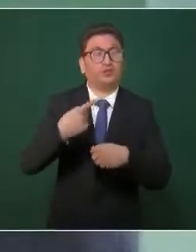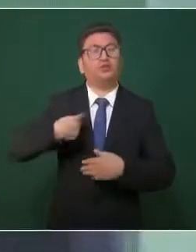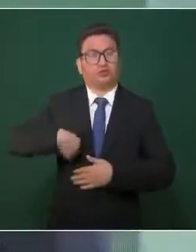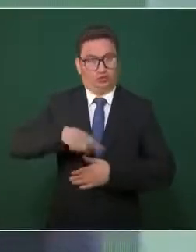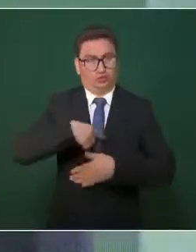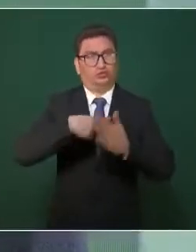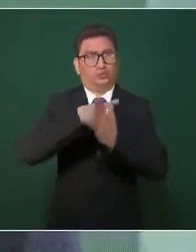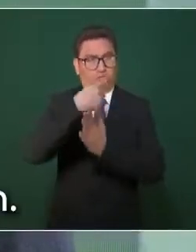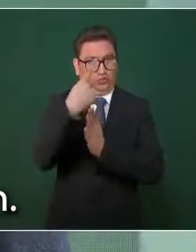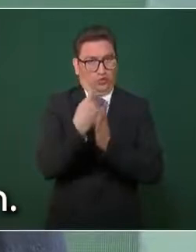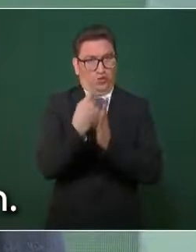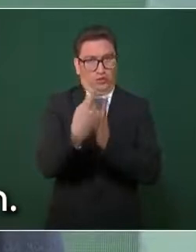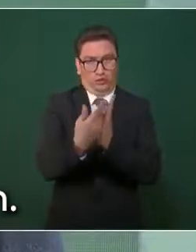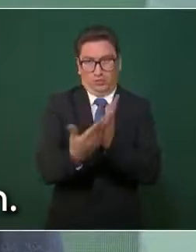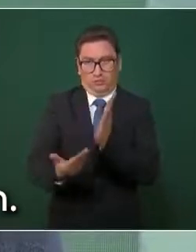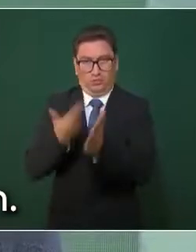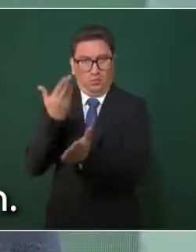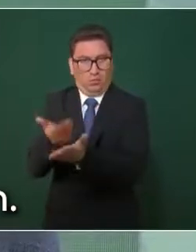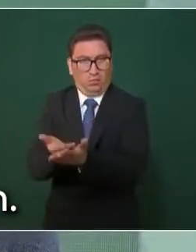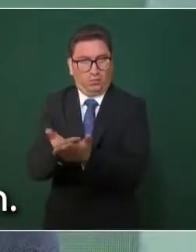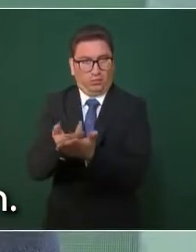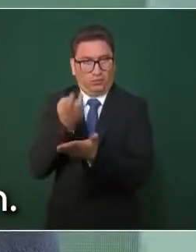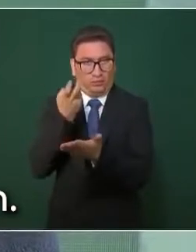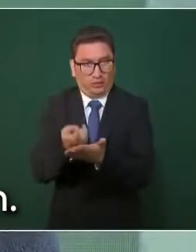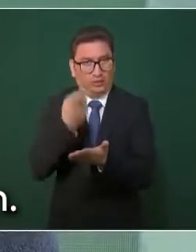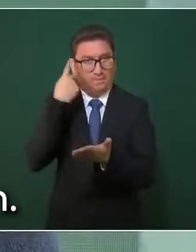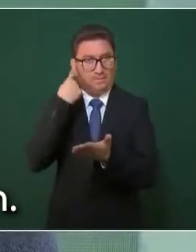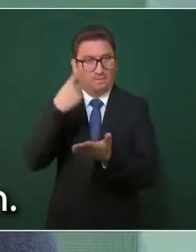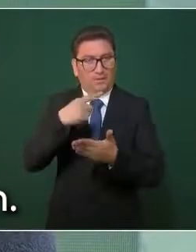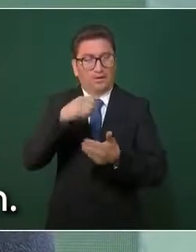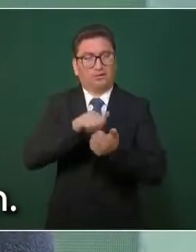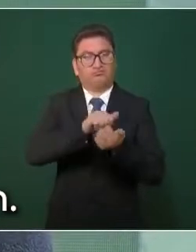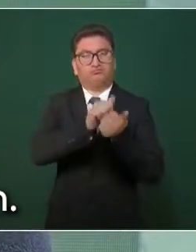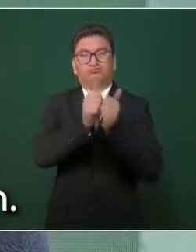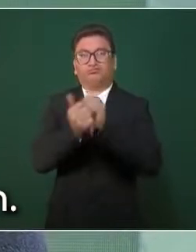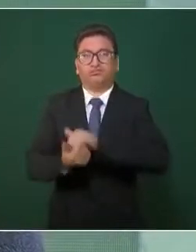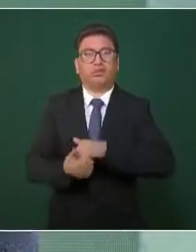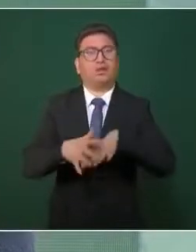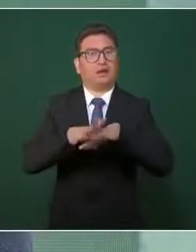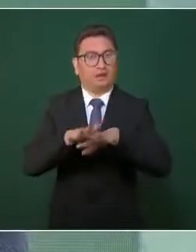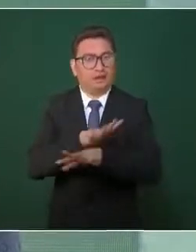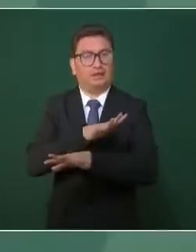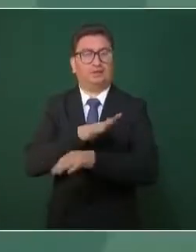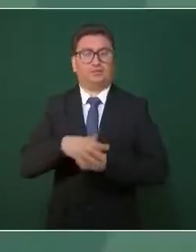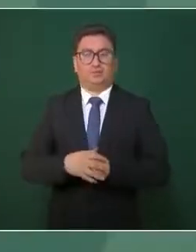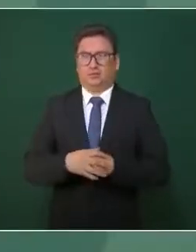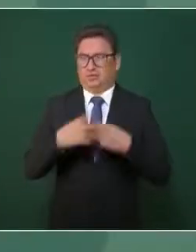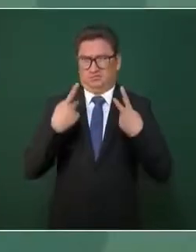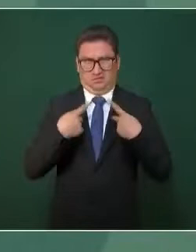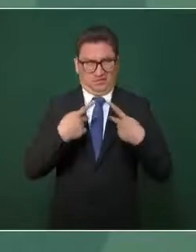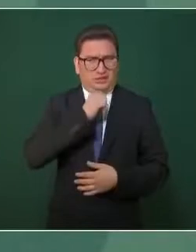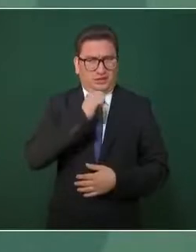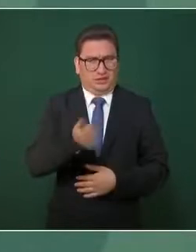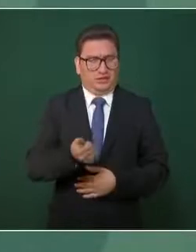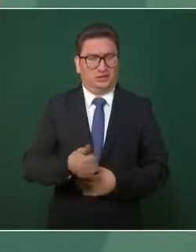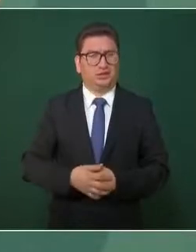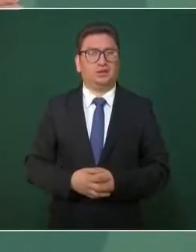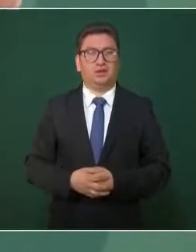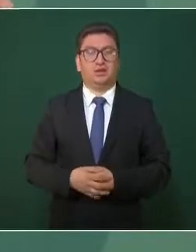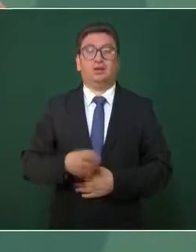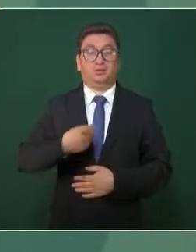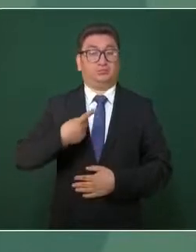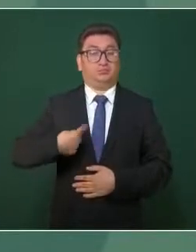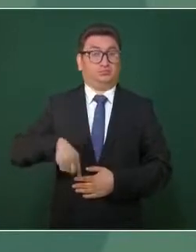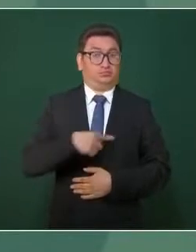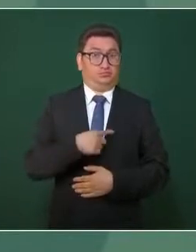de cambio, de transformación. No engañamos a nadie, nosotros